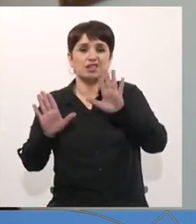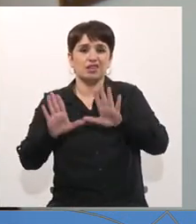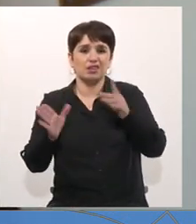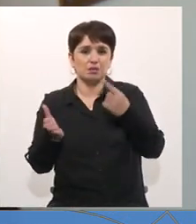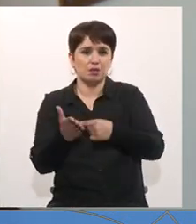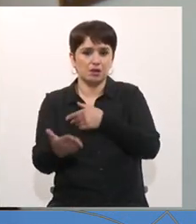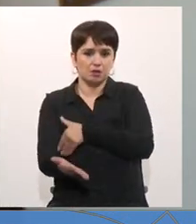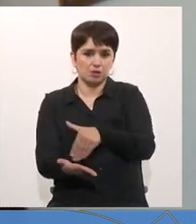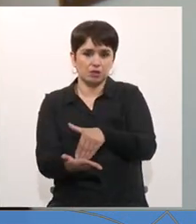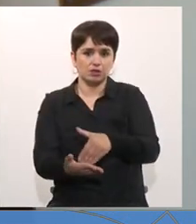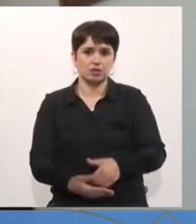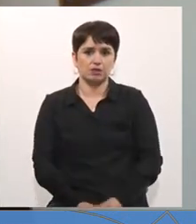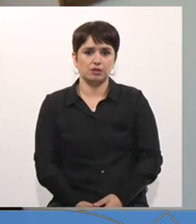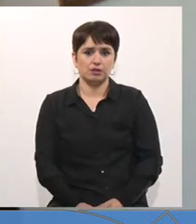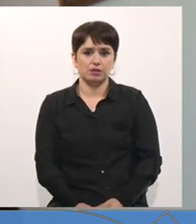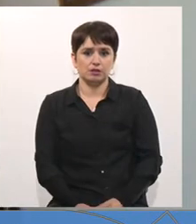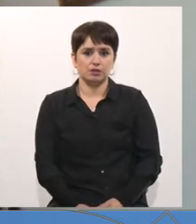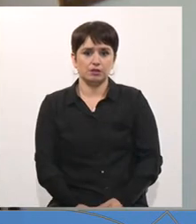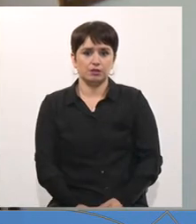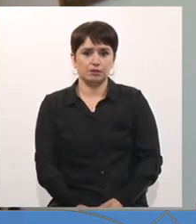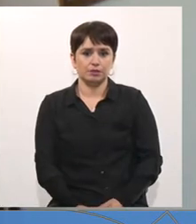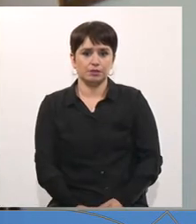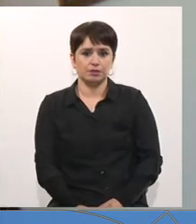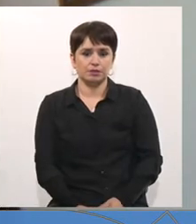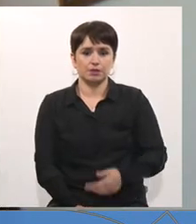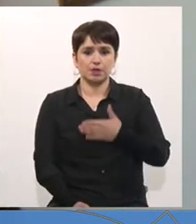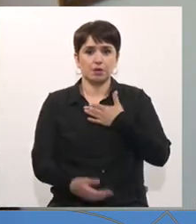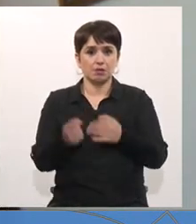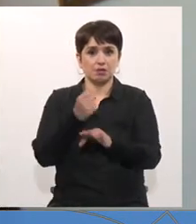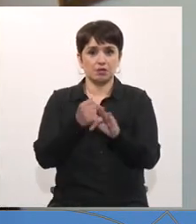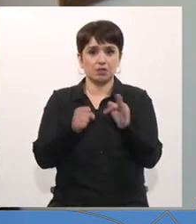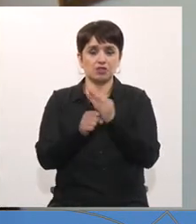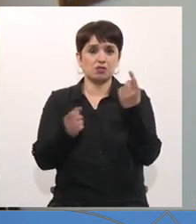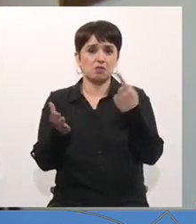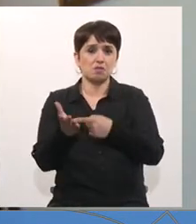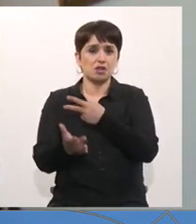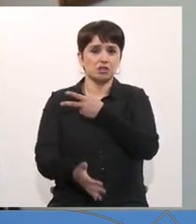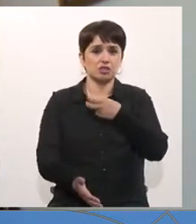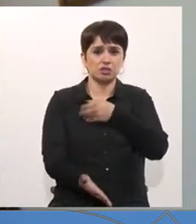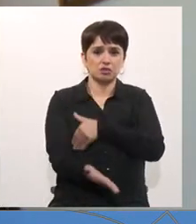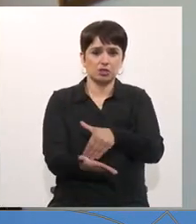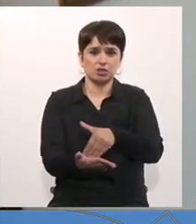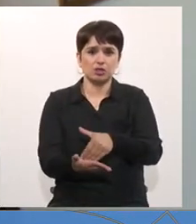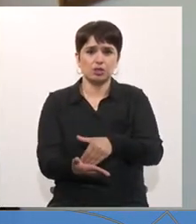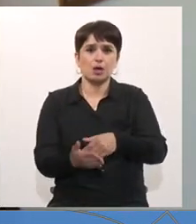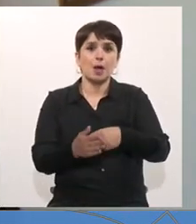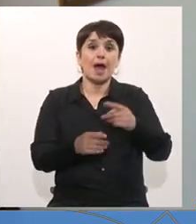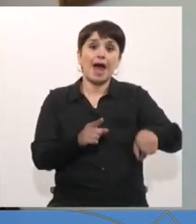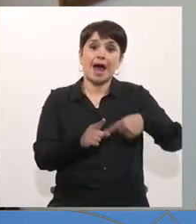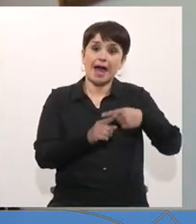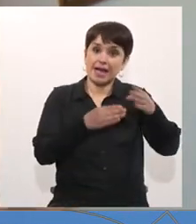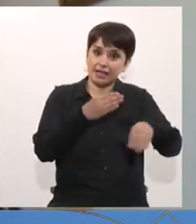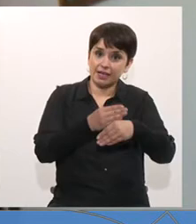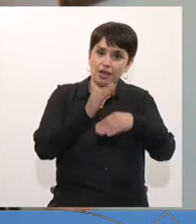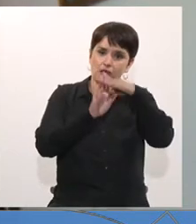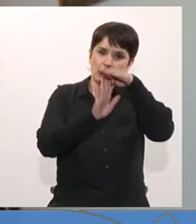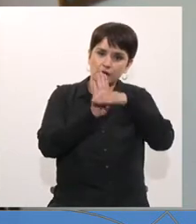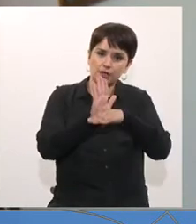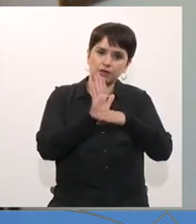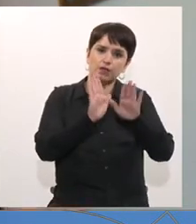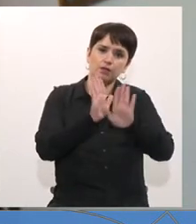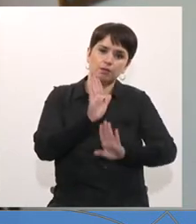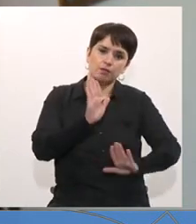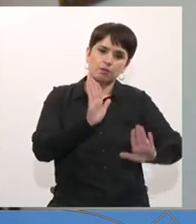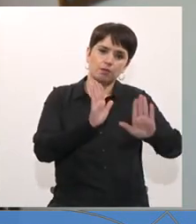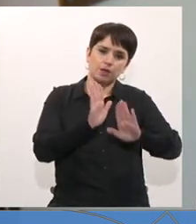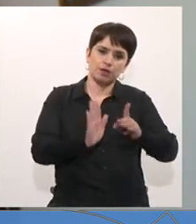las instituciones que represento yo, 1.200 millones, por ejemplo. Y todo esto más la lista de espera. Entonces, la brecha...